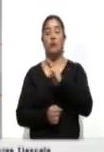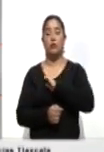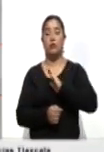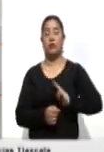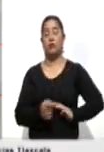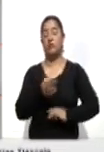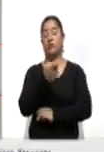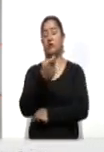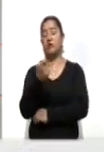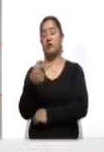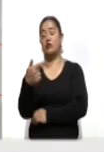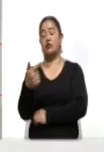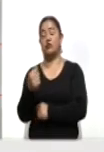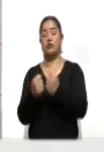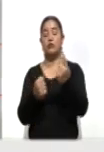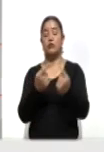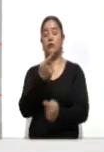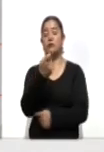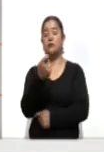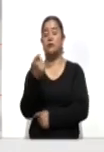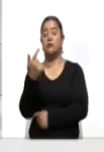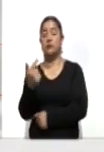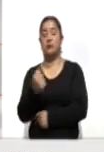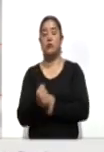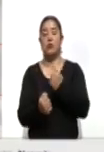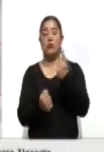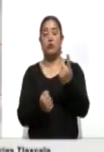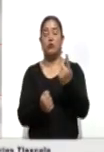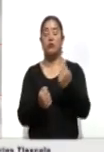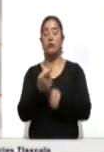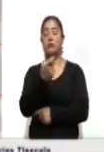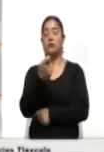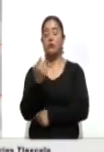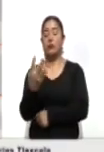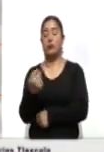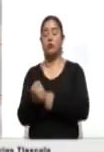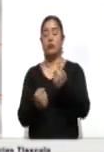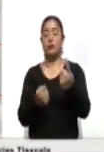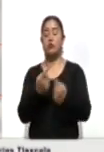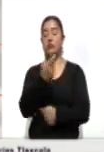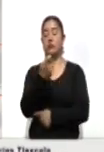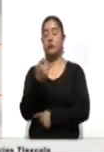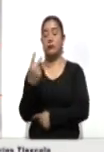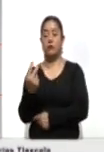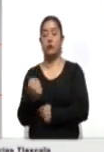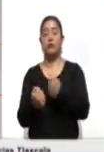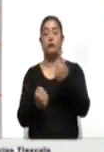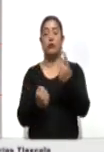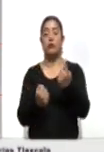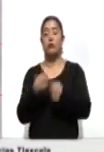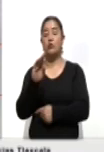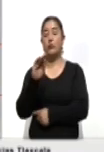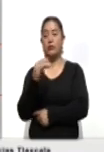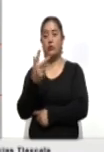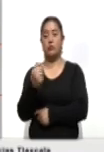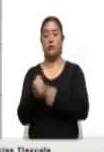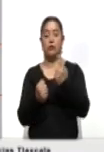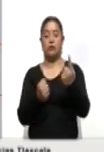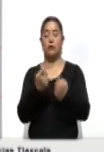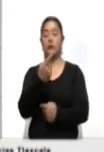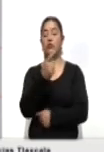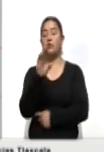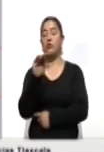112, Terrenate 107, Tetlatlauca 104, Ayometla 102, Güeyotlipa 98, Tetlanoca